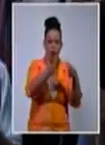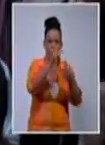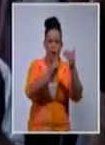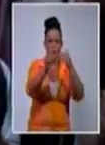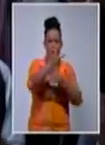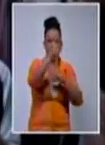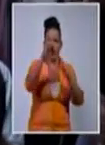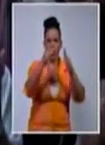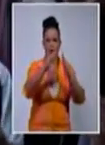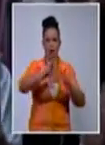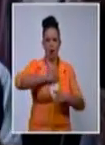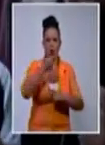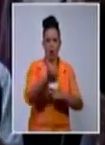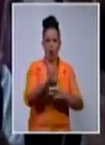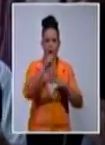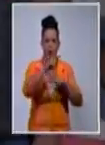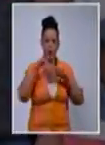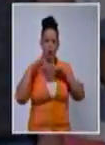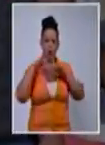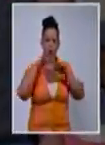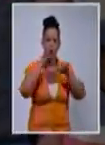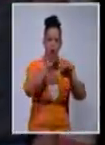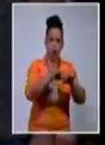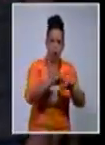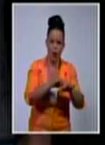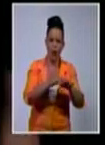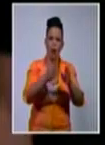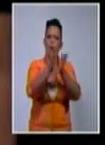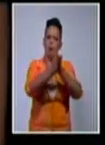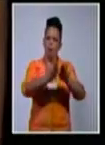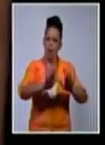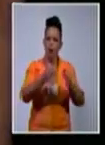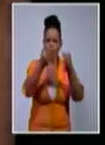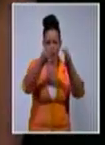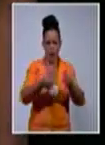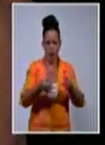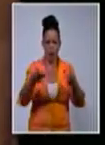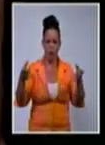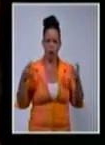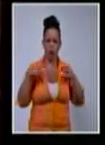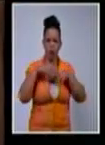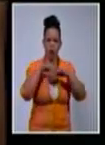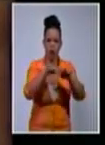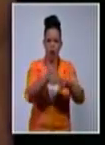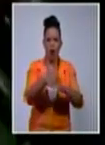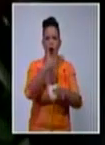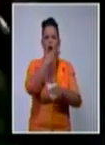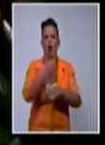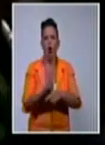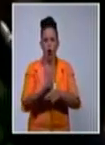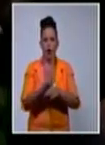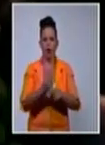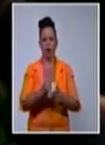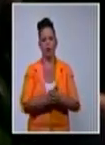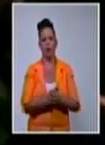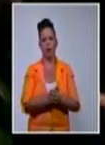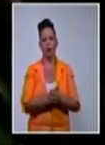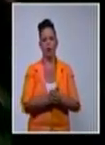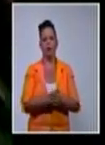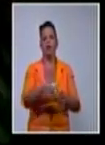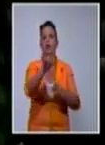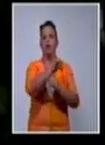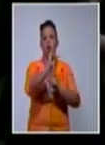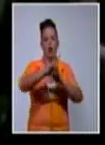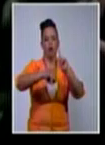e intelectuales en su mayoría y que inmediatamente es contaminada por activistas entrenados en el exterior, según los